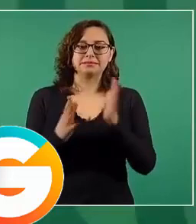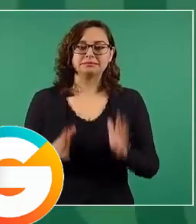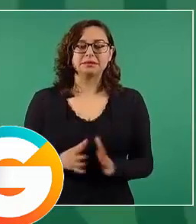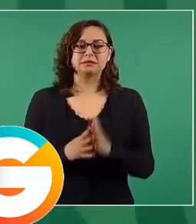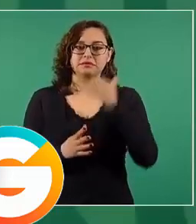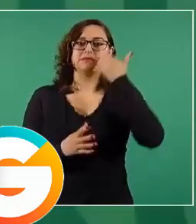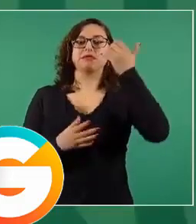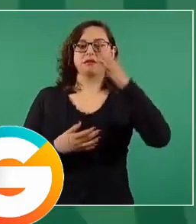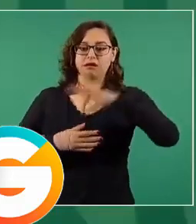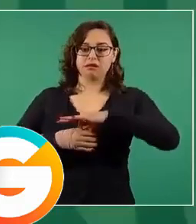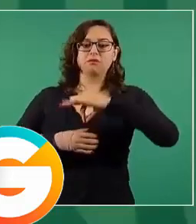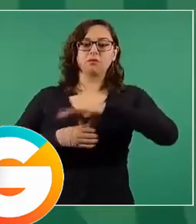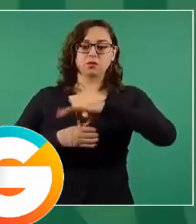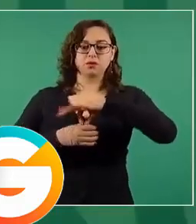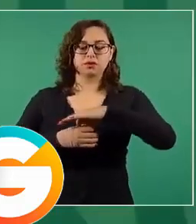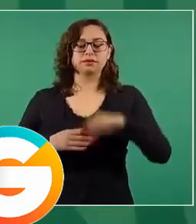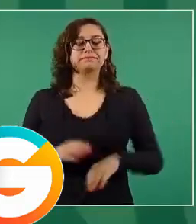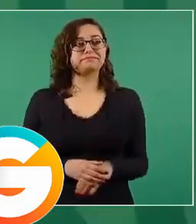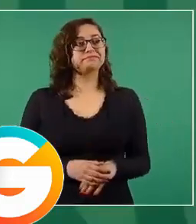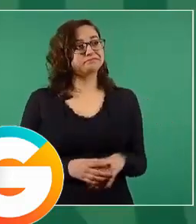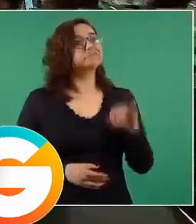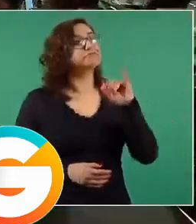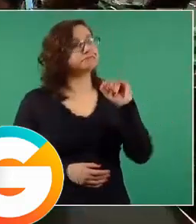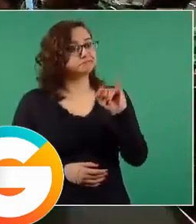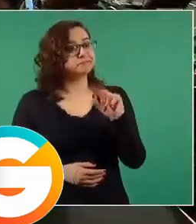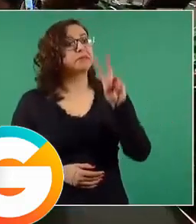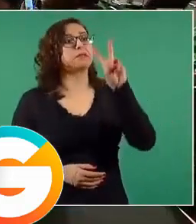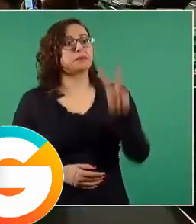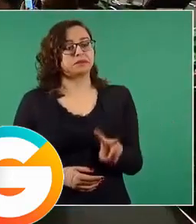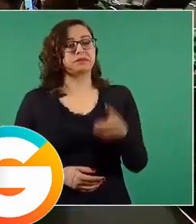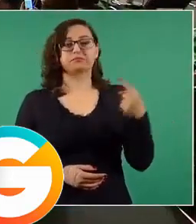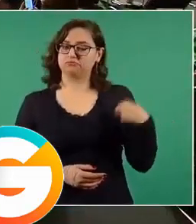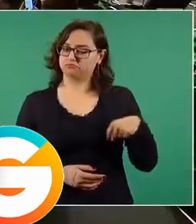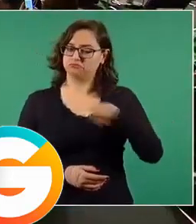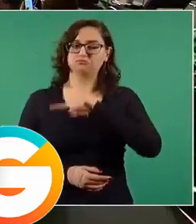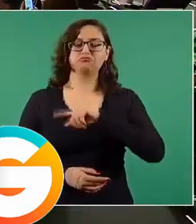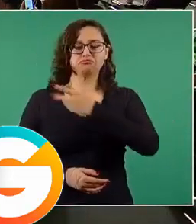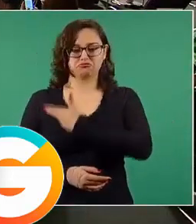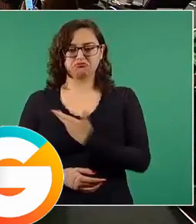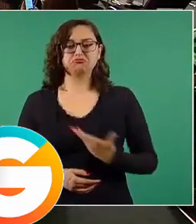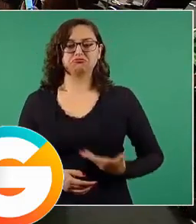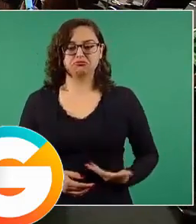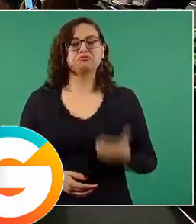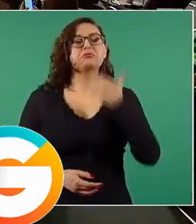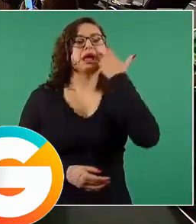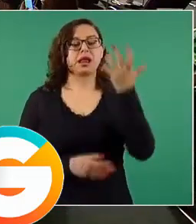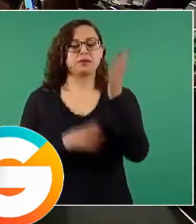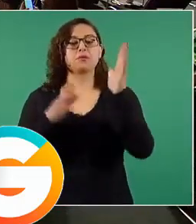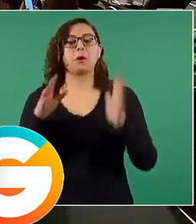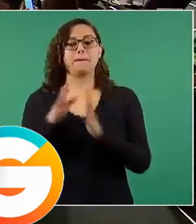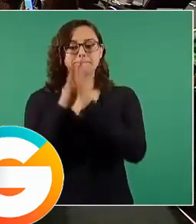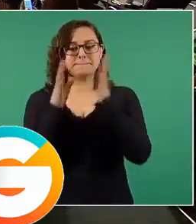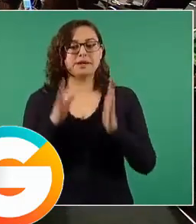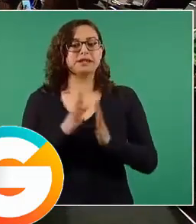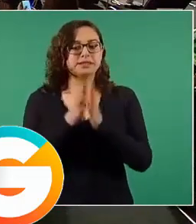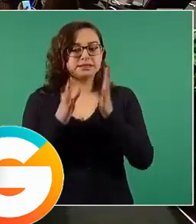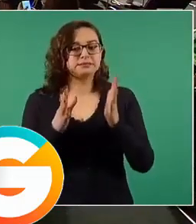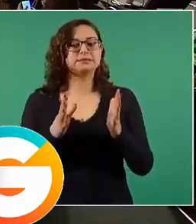elecciones. Así es, presidente. Hay mucho interés de los connacionales de participar, de